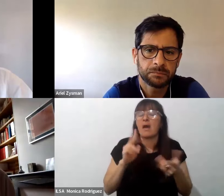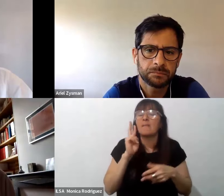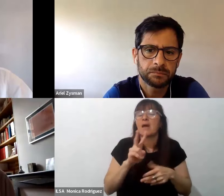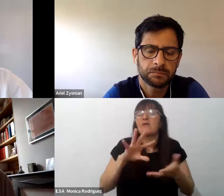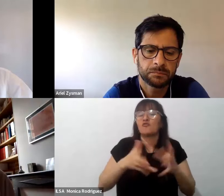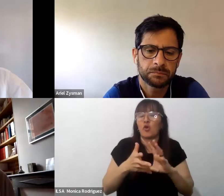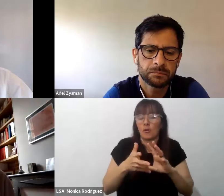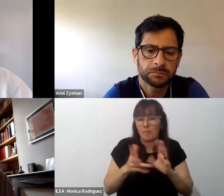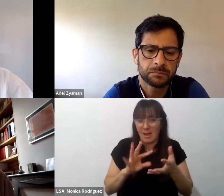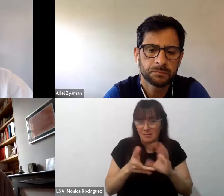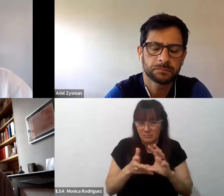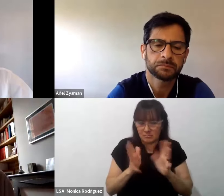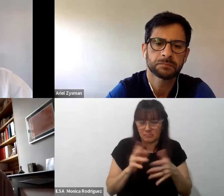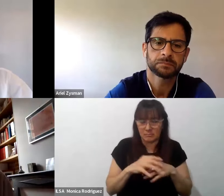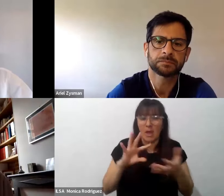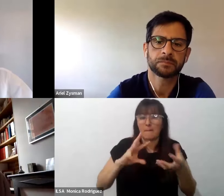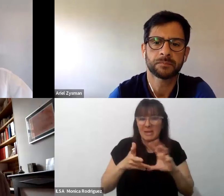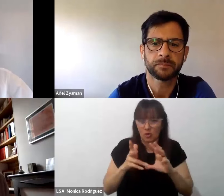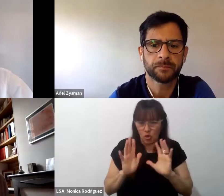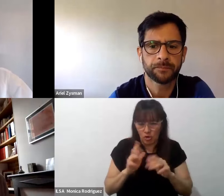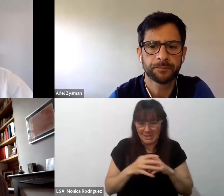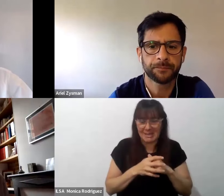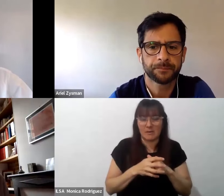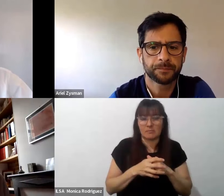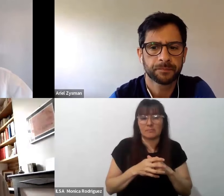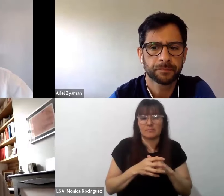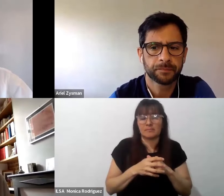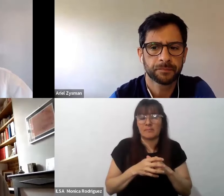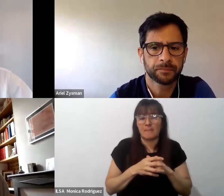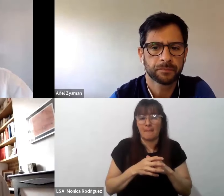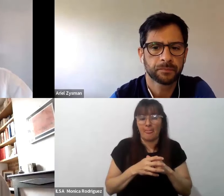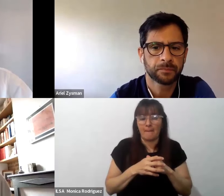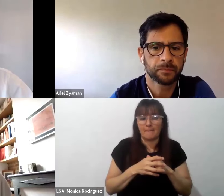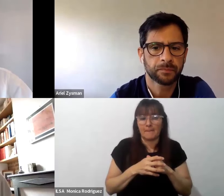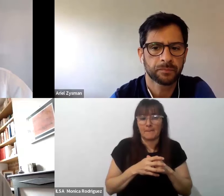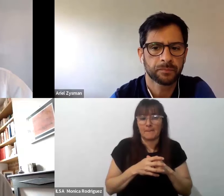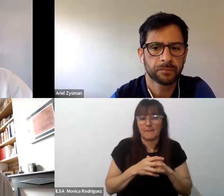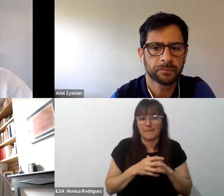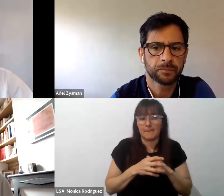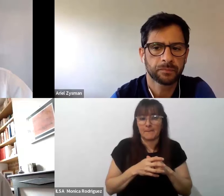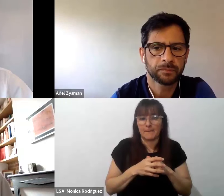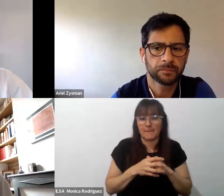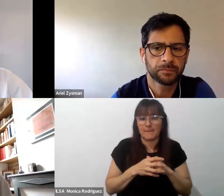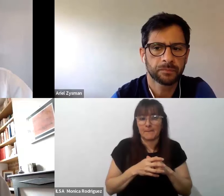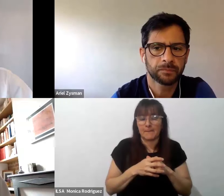en último término y es el aspecto